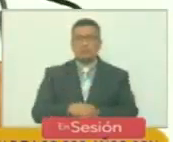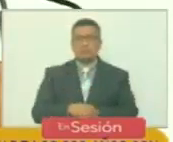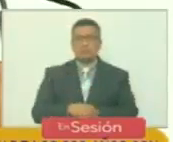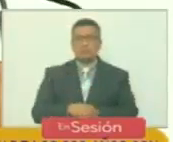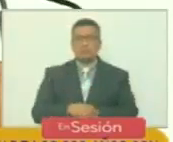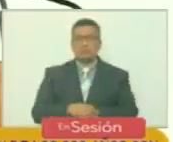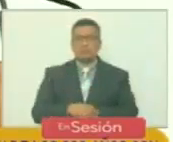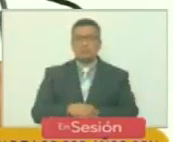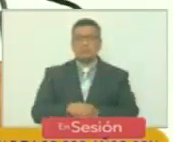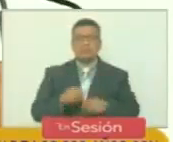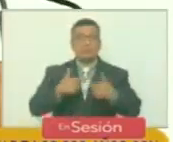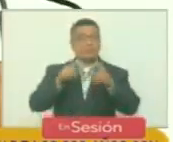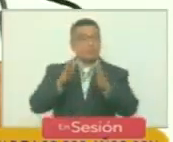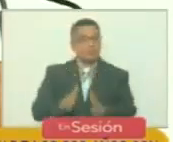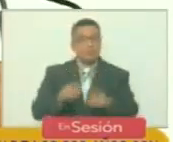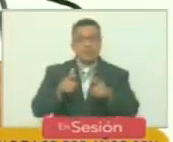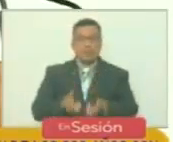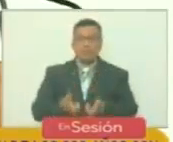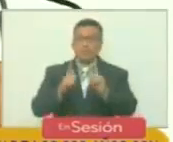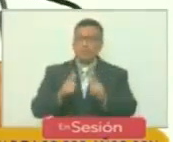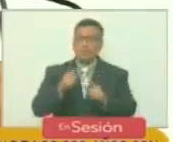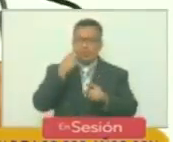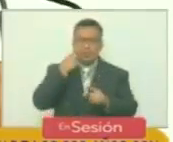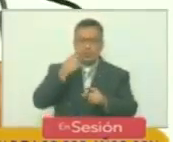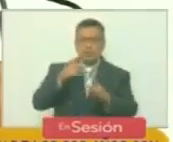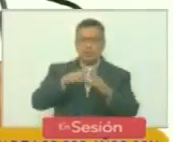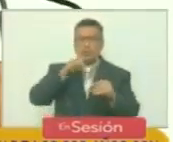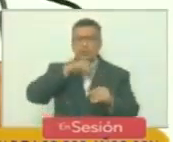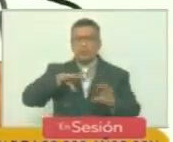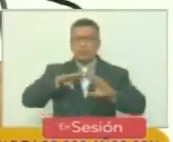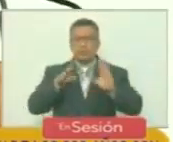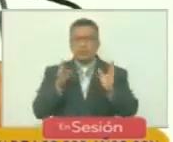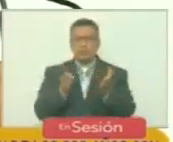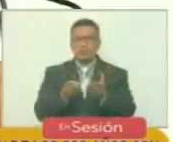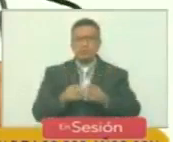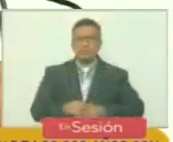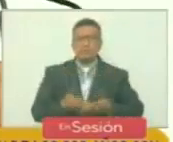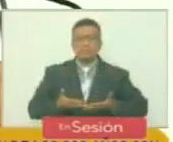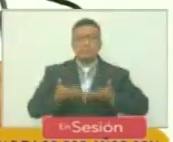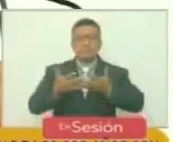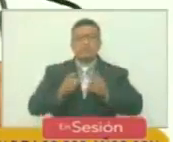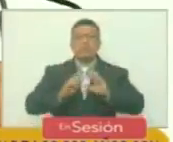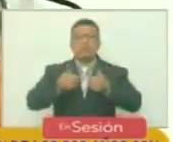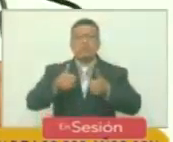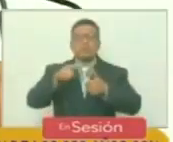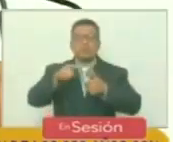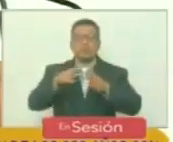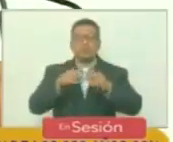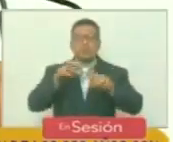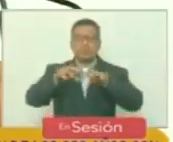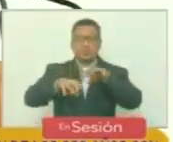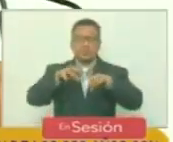El libertador permitió, desde el punto de vista de la historia universal, dar origen a las nacionalidades,